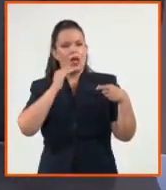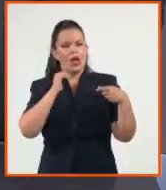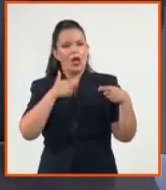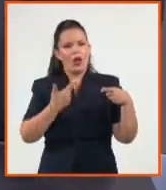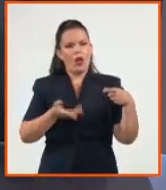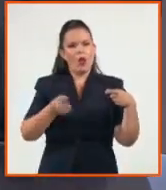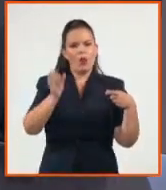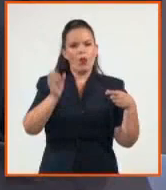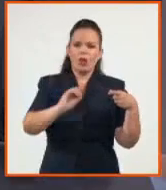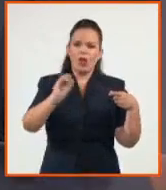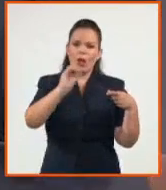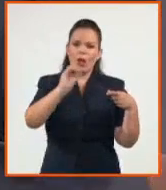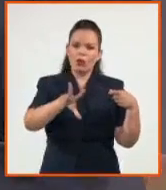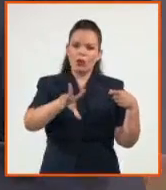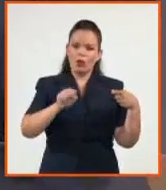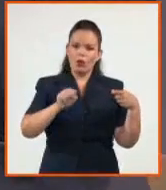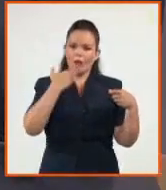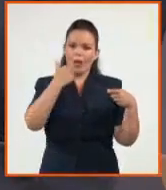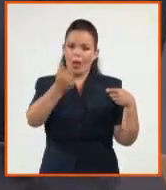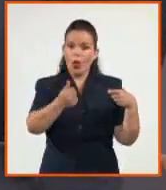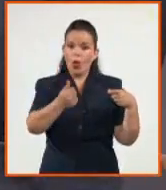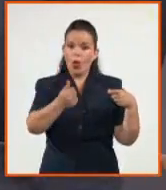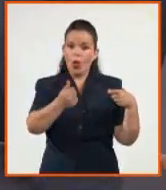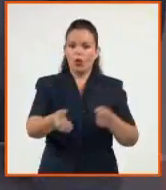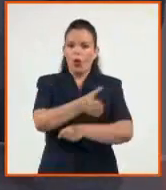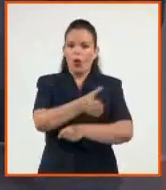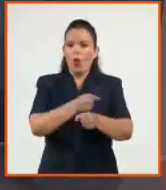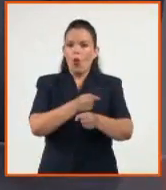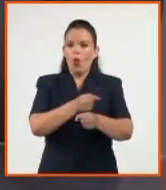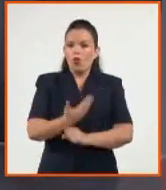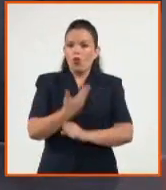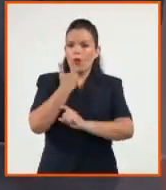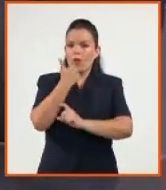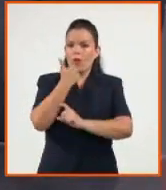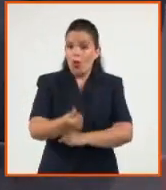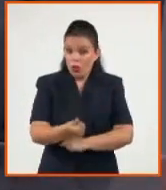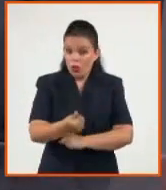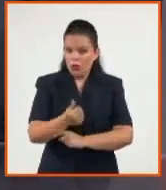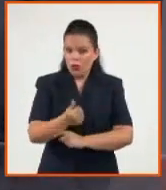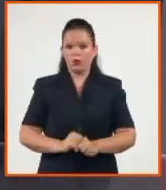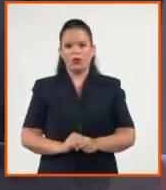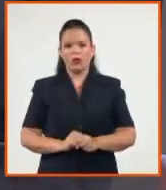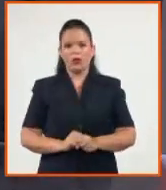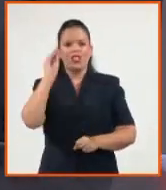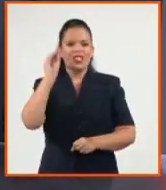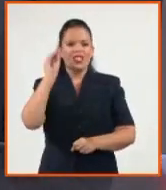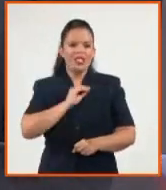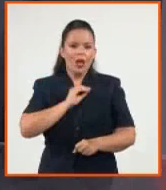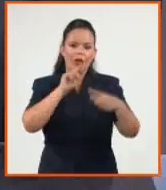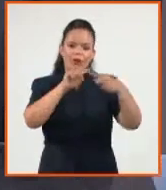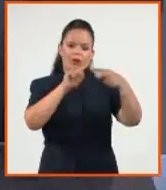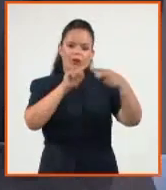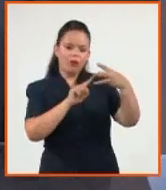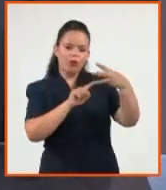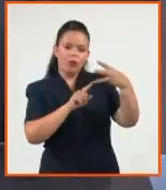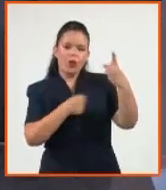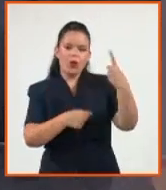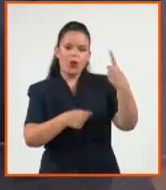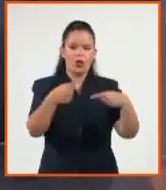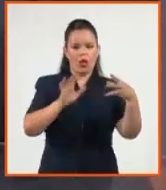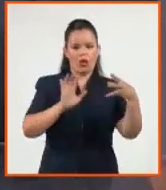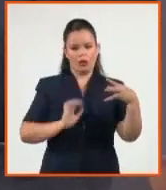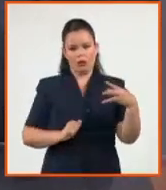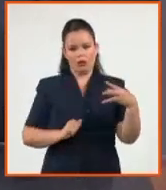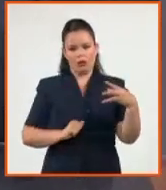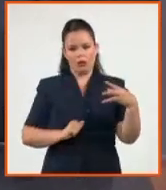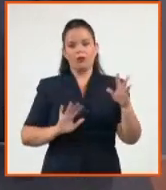estandarización de una terminología común en la clasificación de los incidentes de ciberseguridad. Y lo segundo y muy